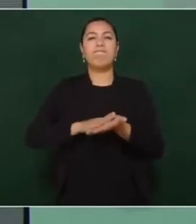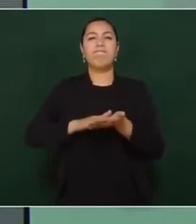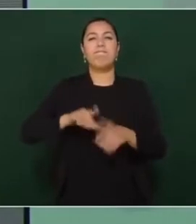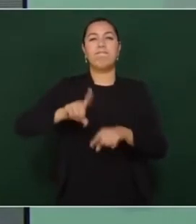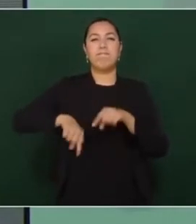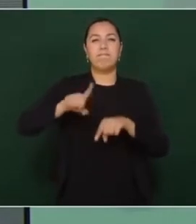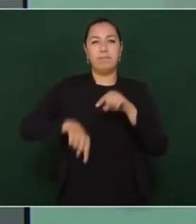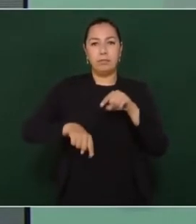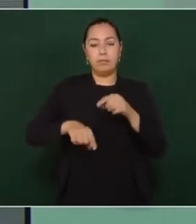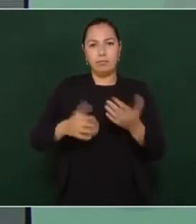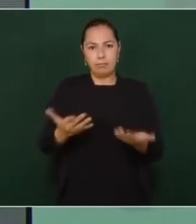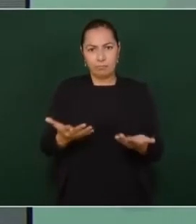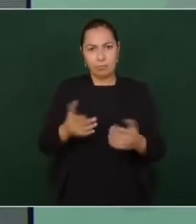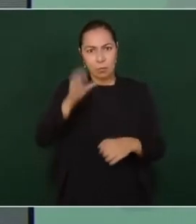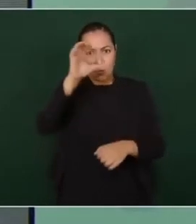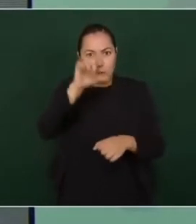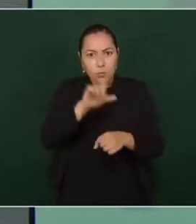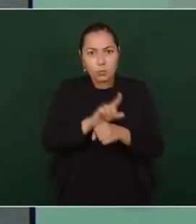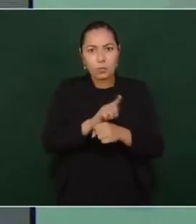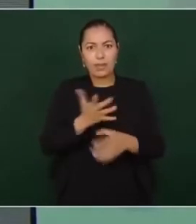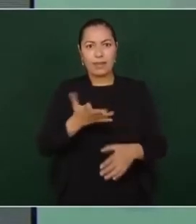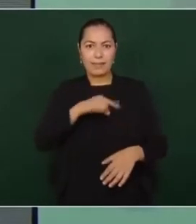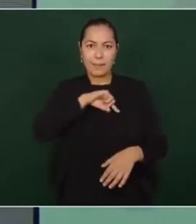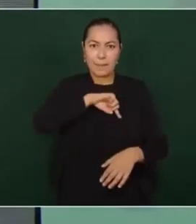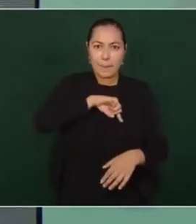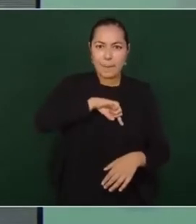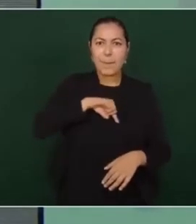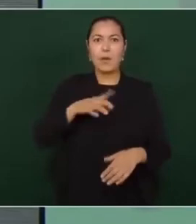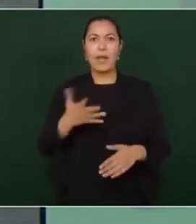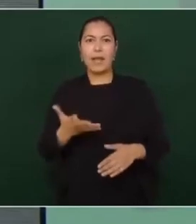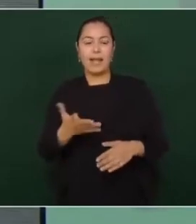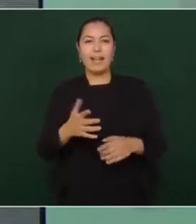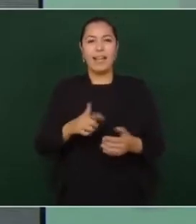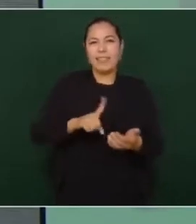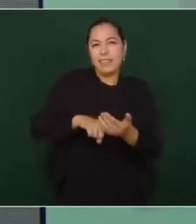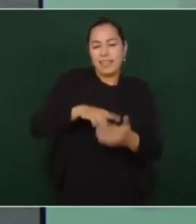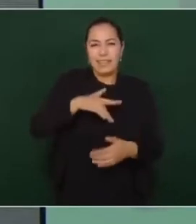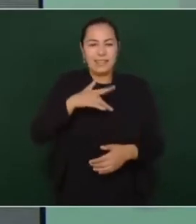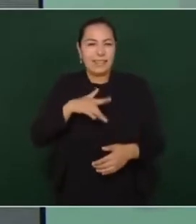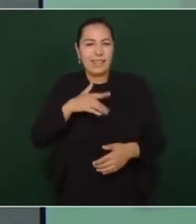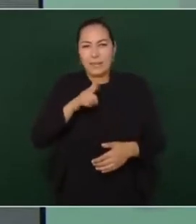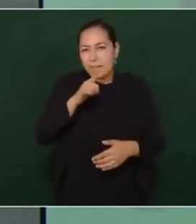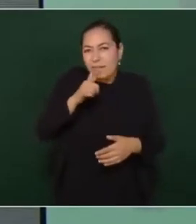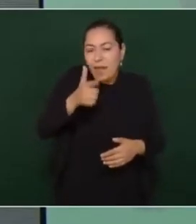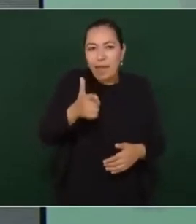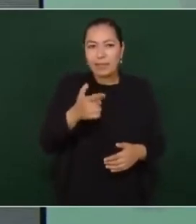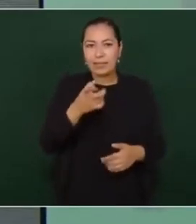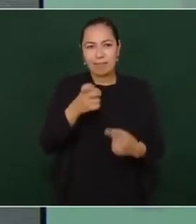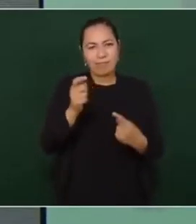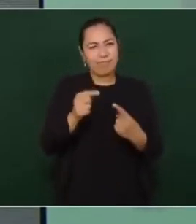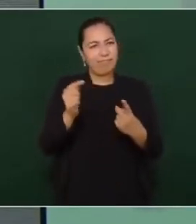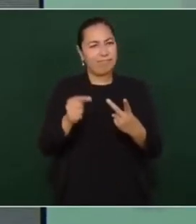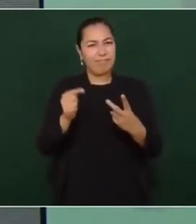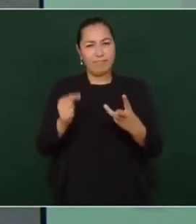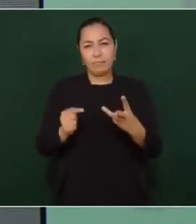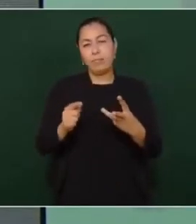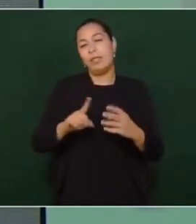culturales, morales, espirituales, como también se hizo aquí, de tiempo atrás,